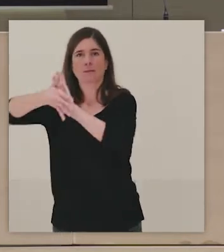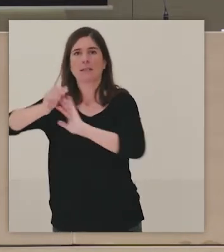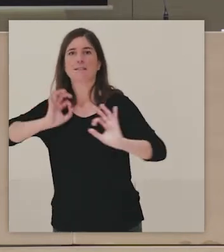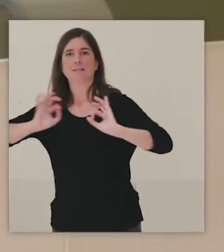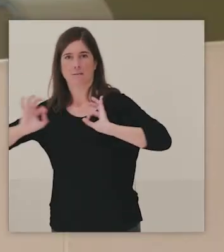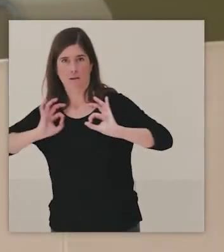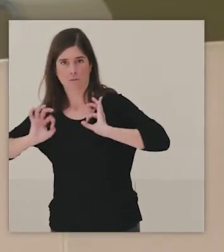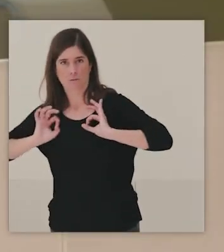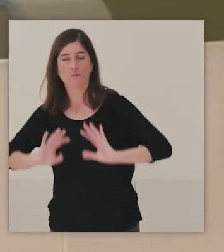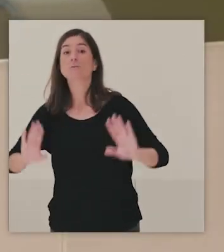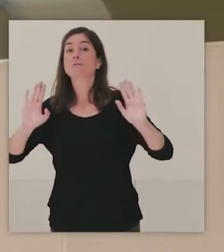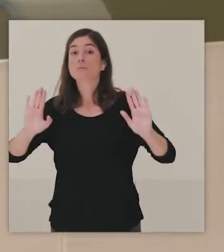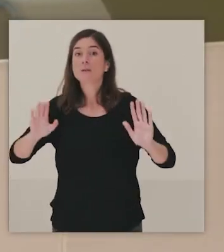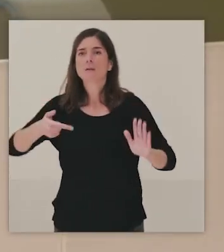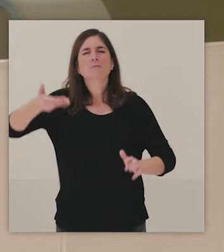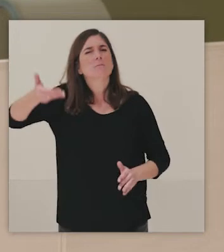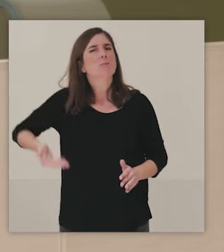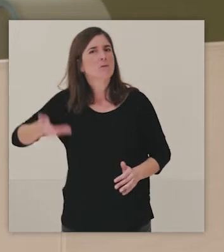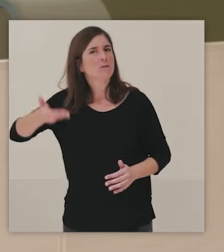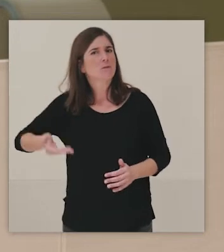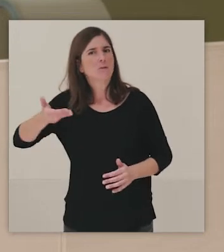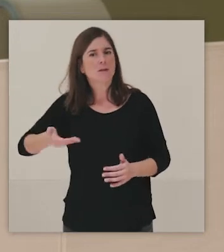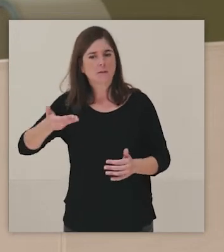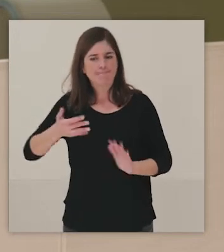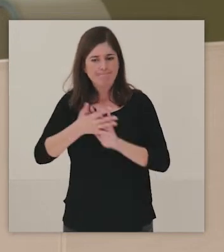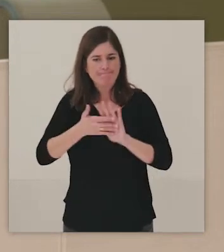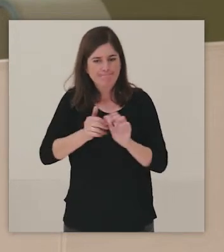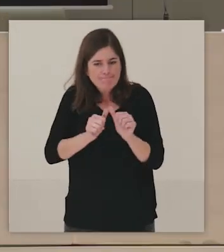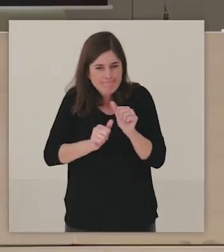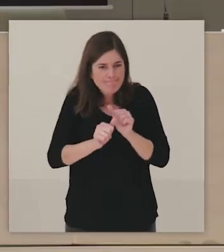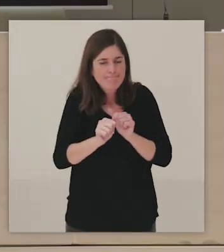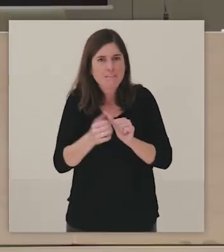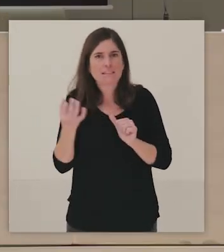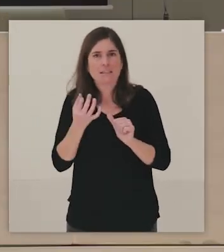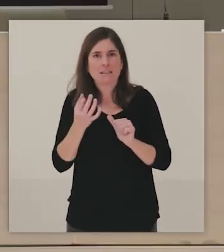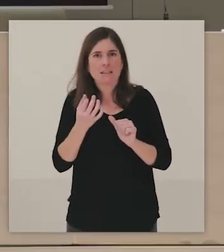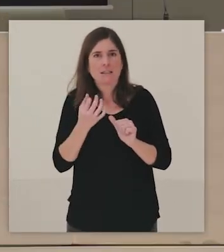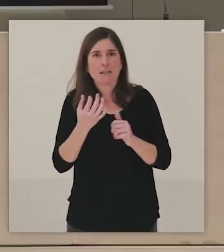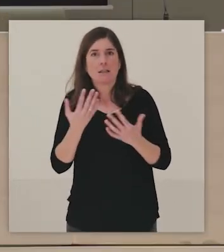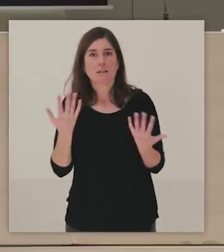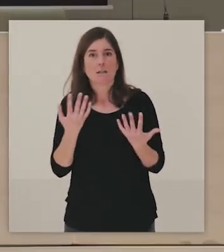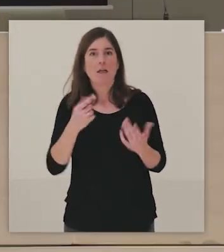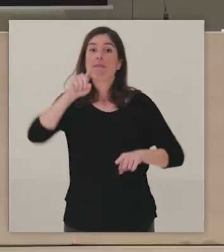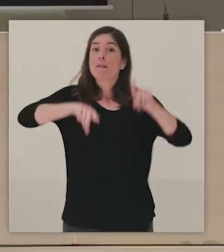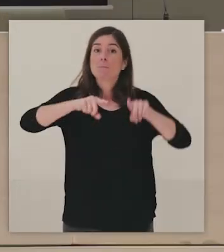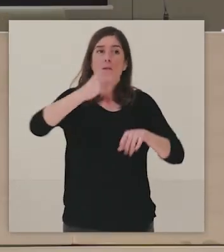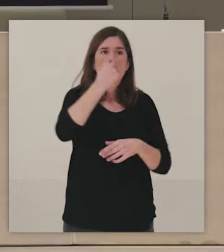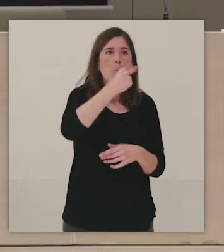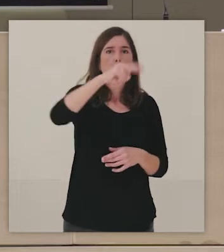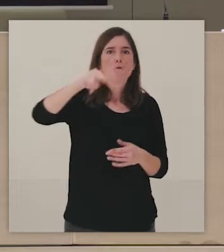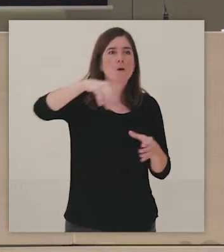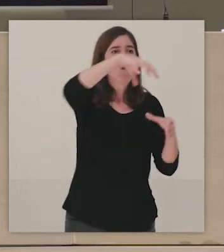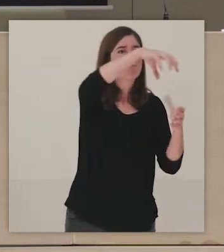y creo que es muy importante partir del contexto propio, del contexto específico de cada una de las